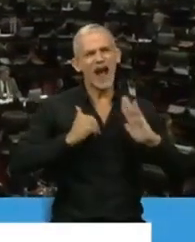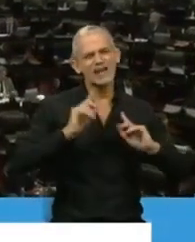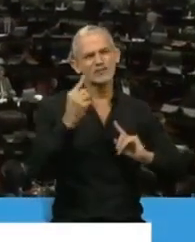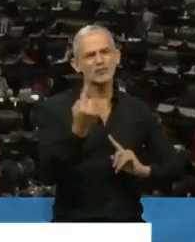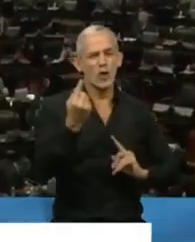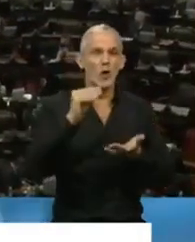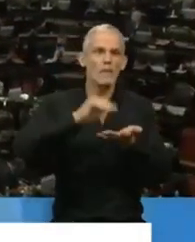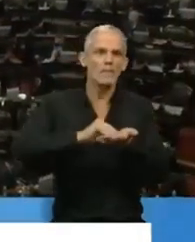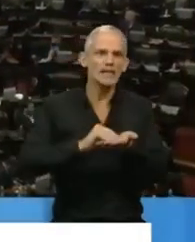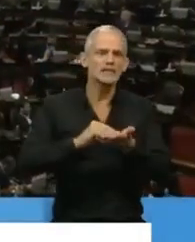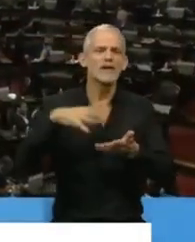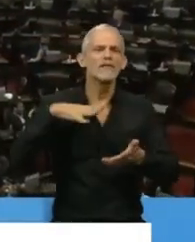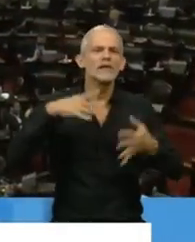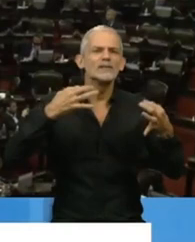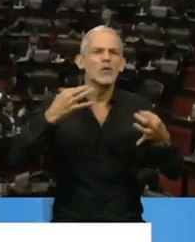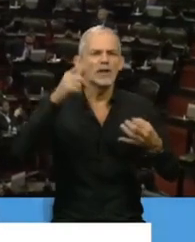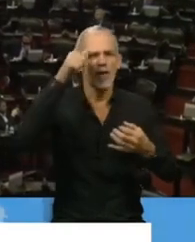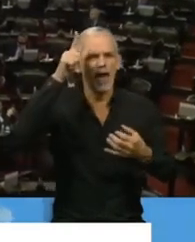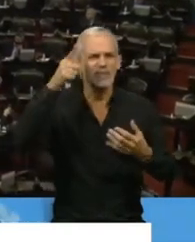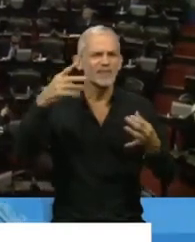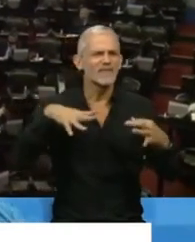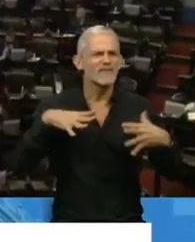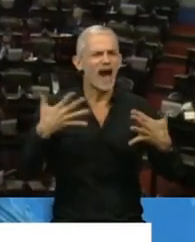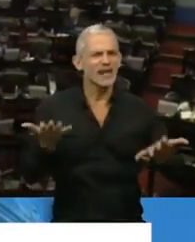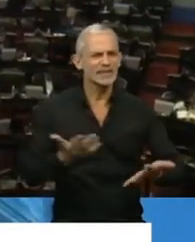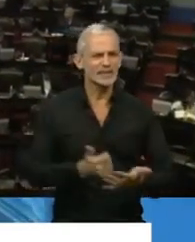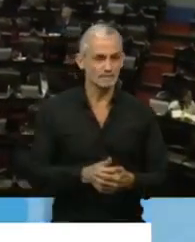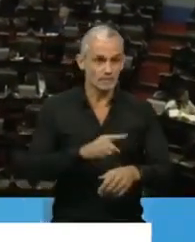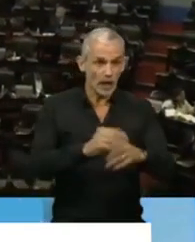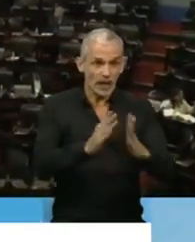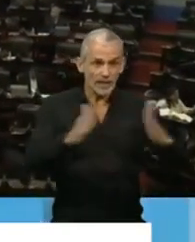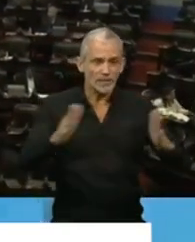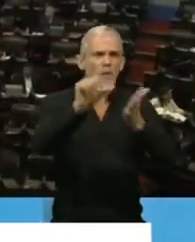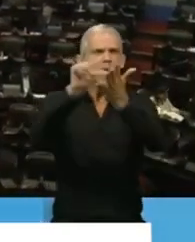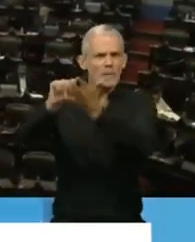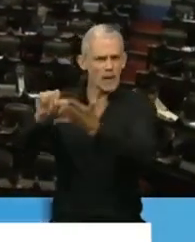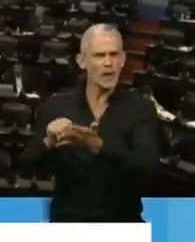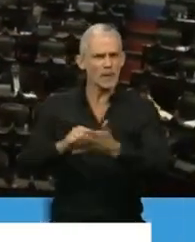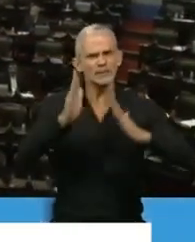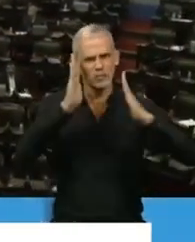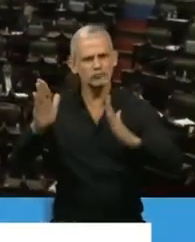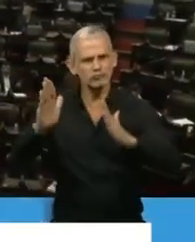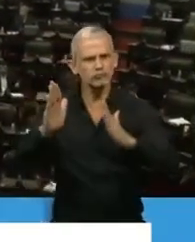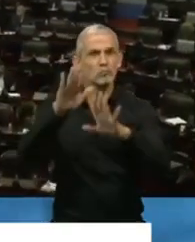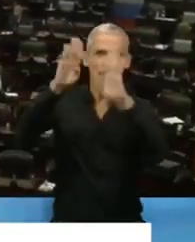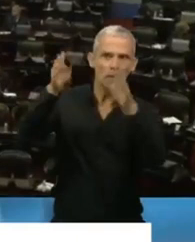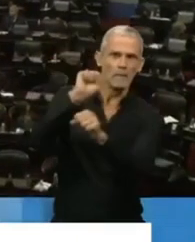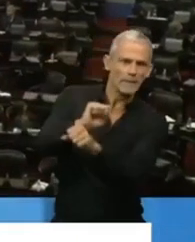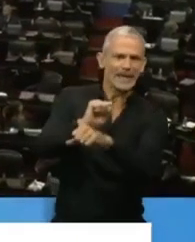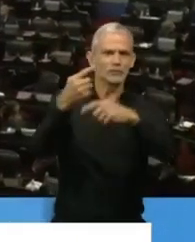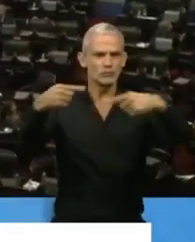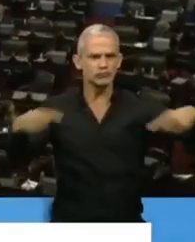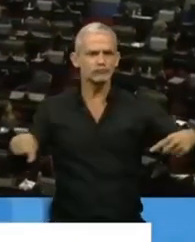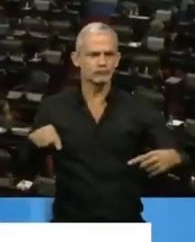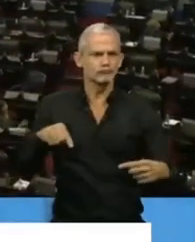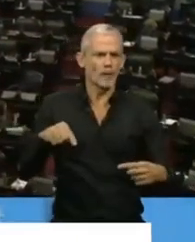sumamos este tema de la inseguridad. La verdad que en este tiempo, muchos países han prestado atención al tema de las prisiones, al tema de los presos.